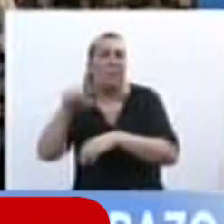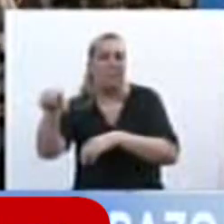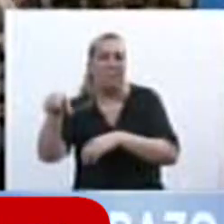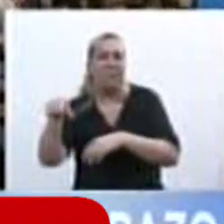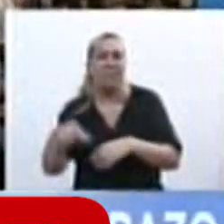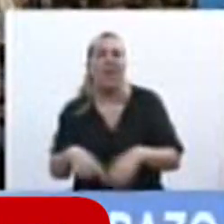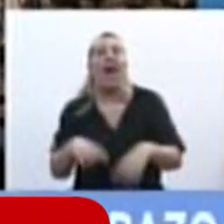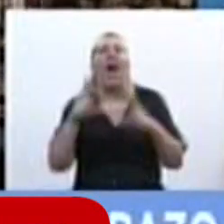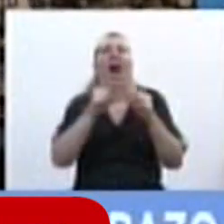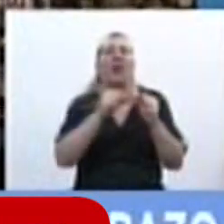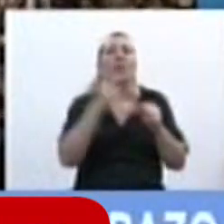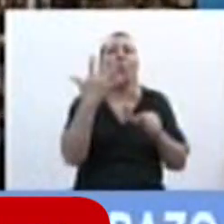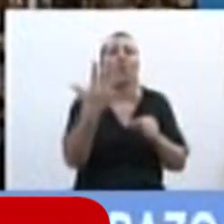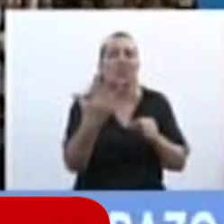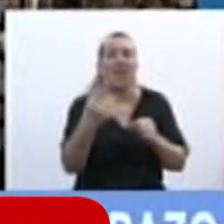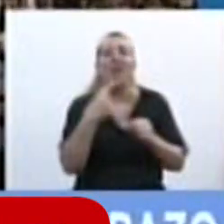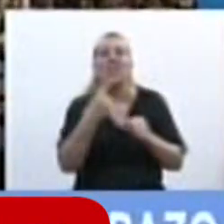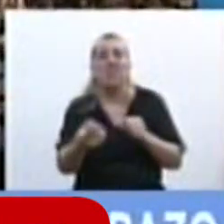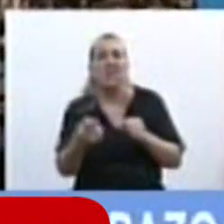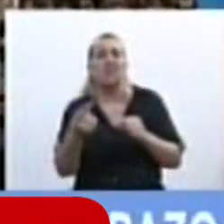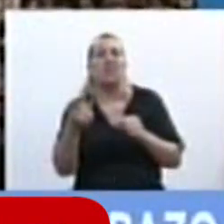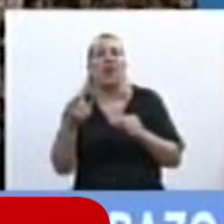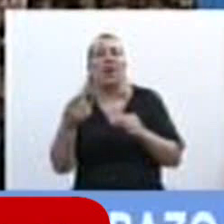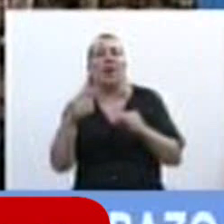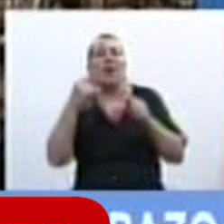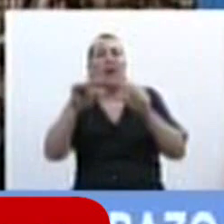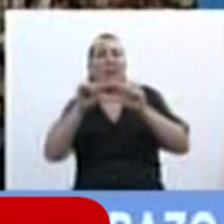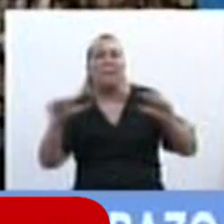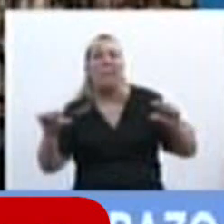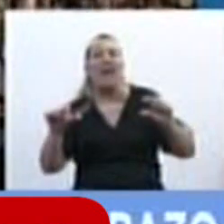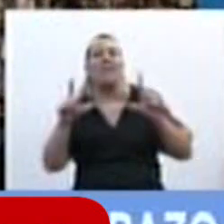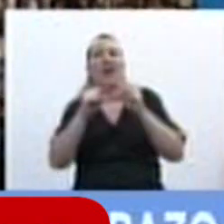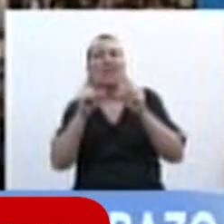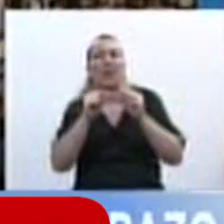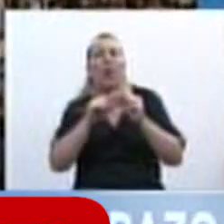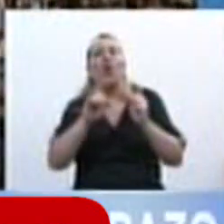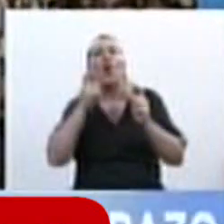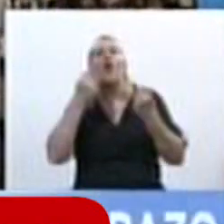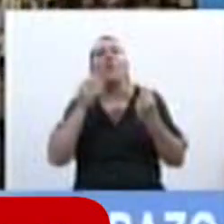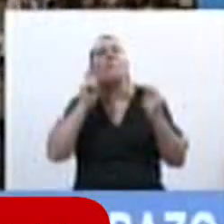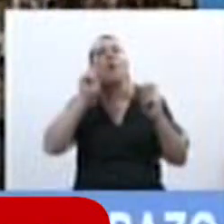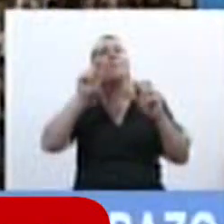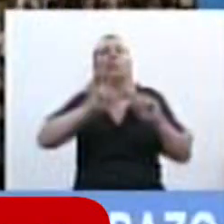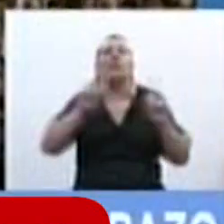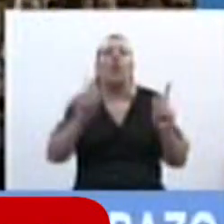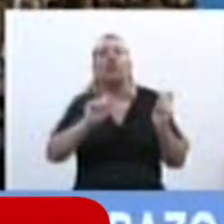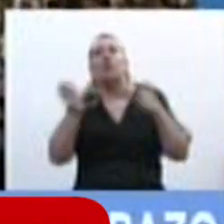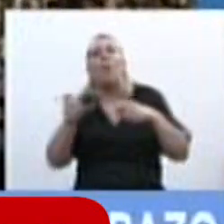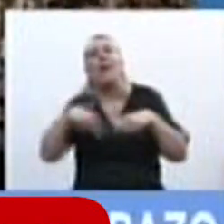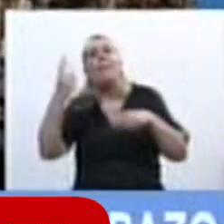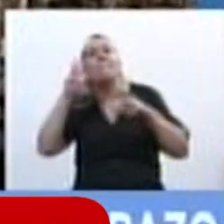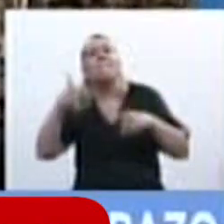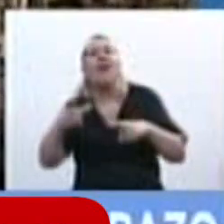en el artículo 5 dice conformidad con el primer párrafo del presente artículo las alternativas de tratamiento a que se refiere inciso D